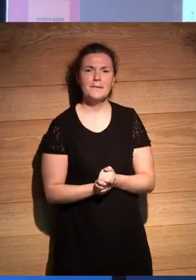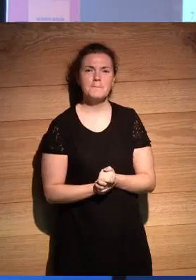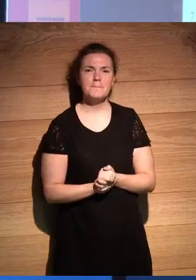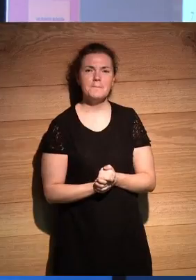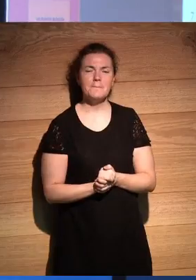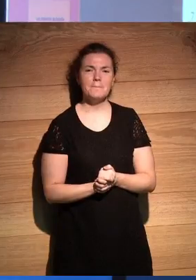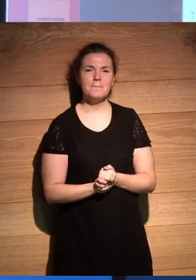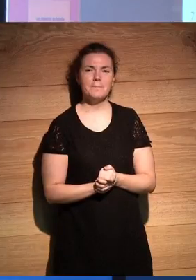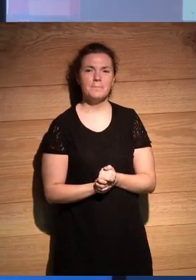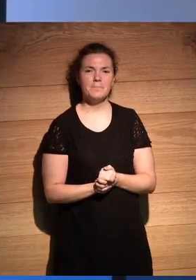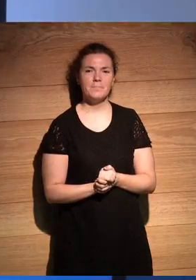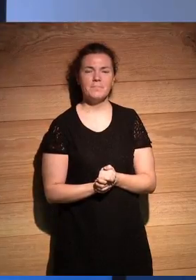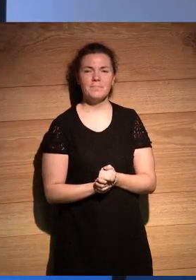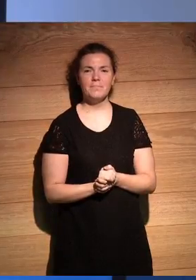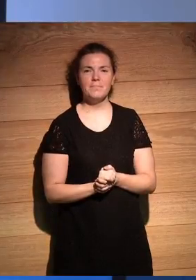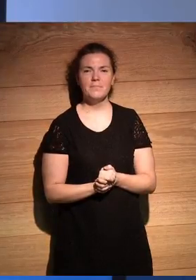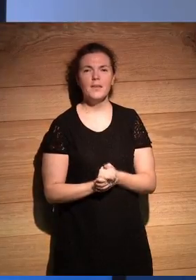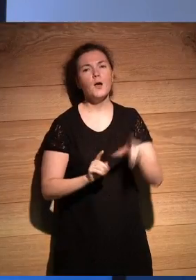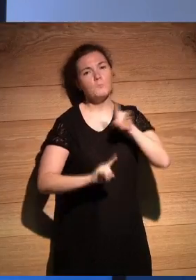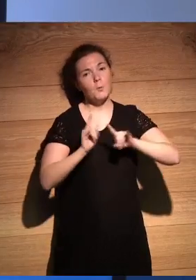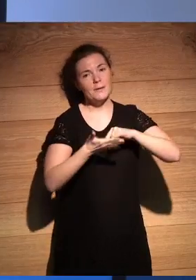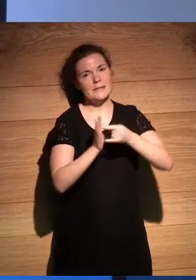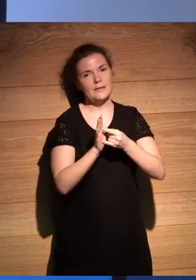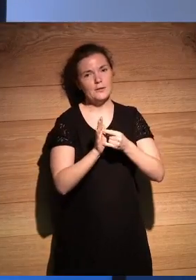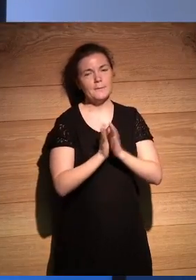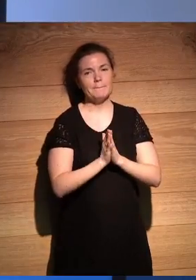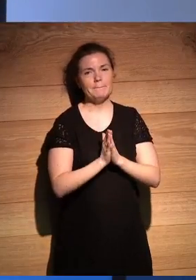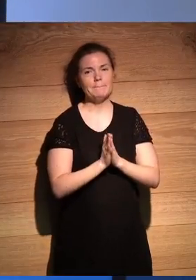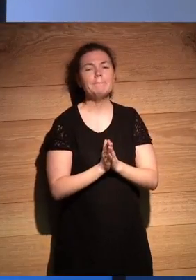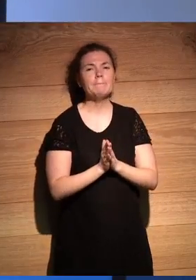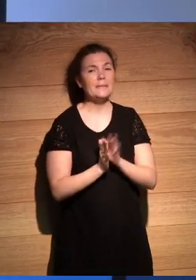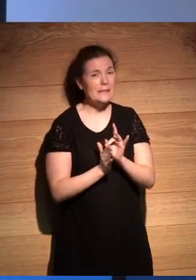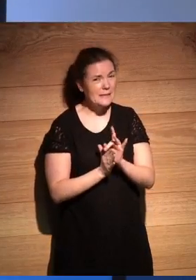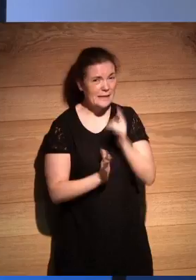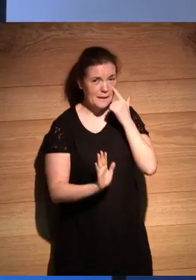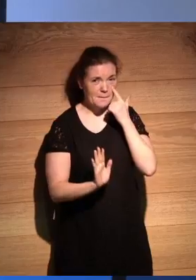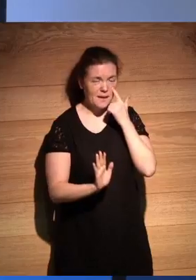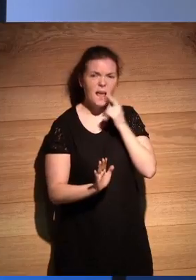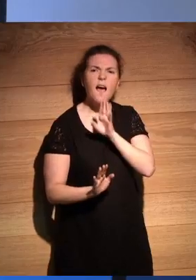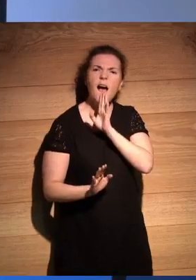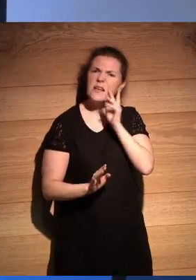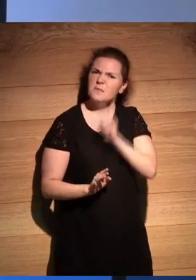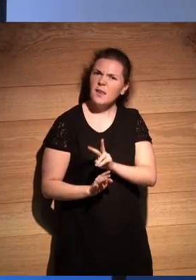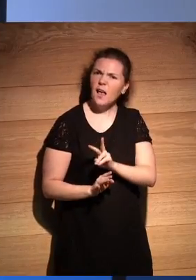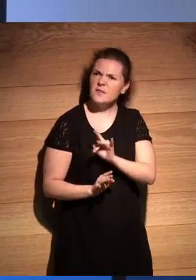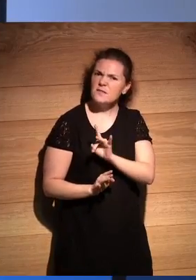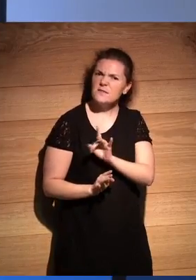Sí. Sí. Problemas técnicos. Sí. Antes se veía, ¿verdad?